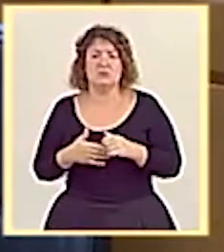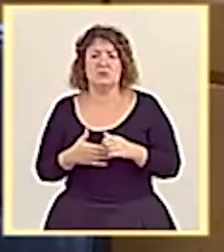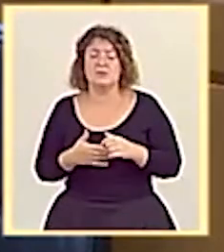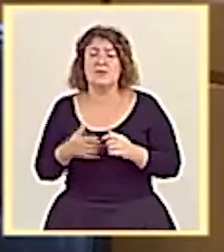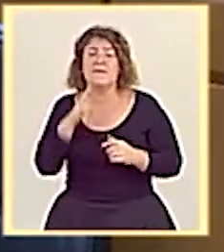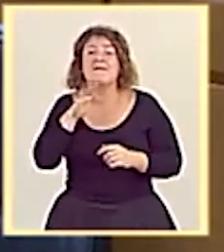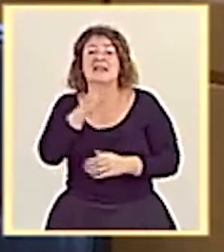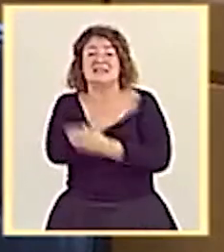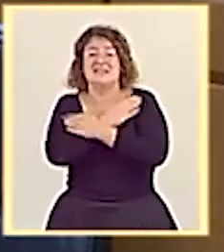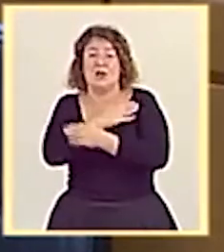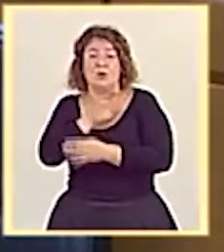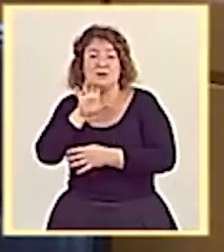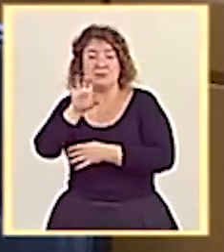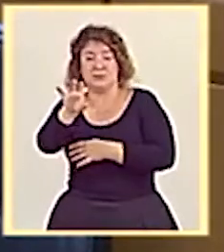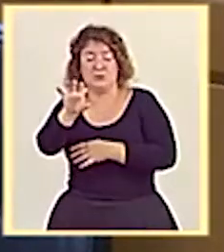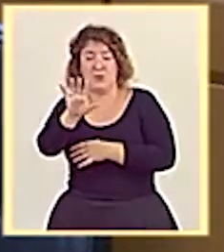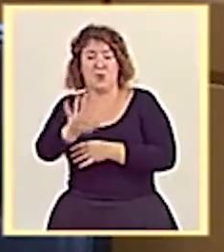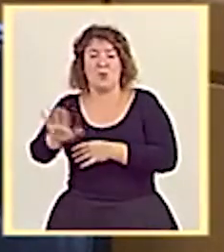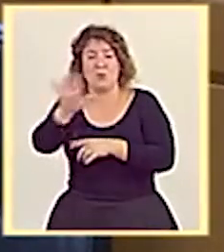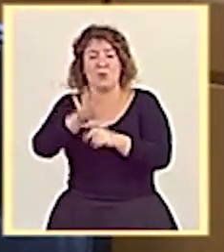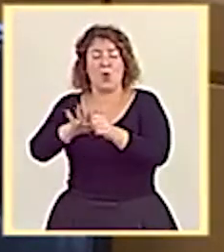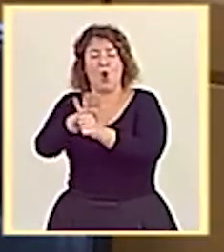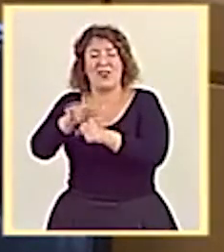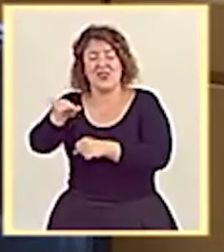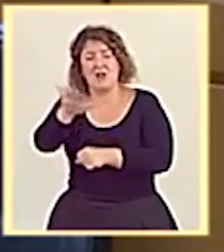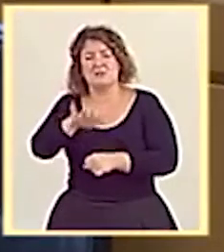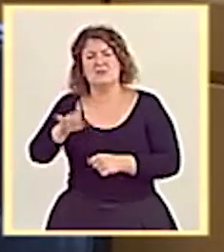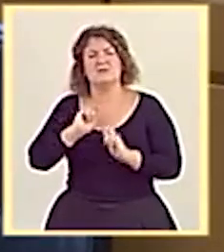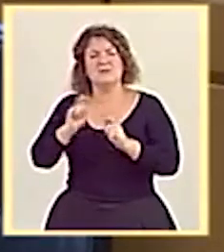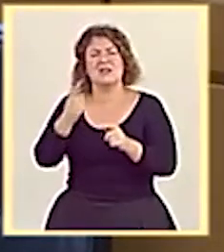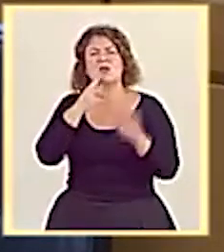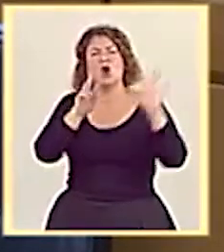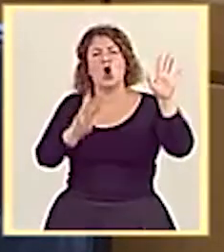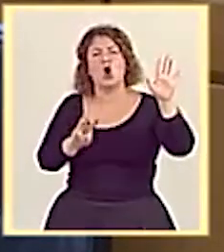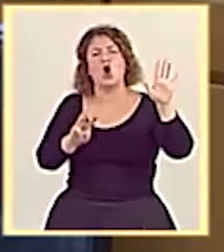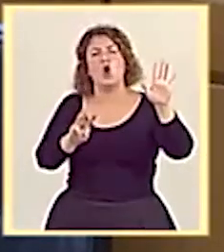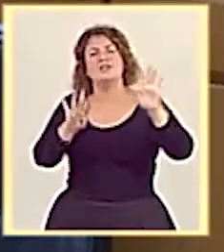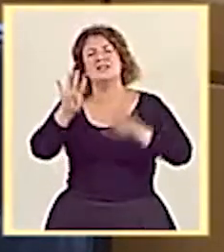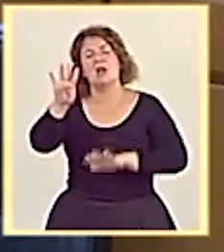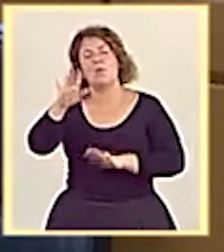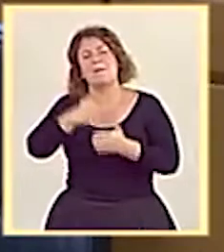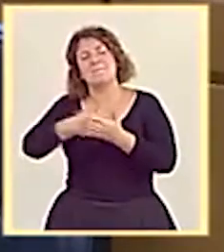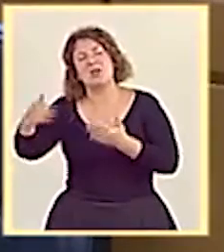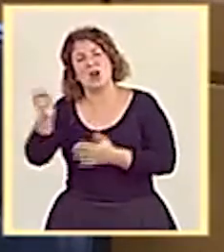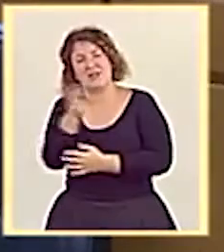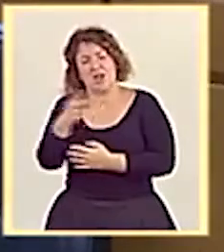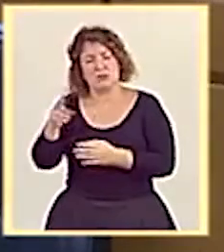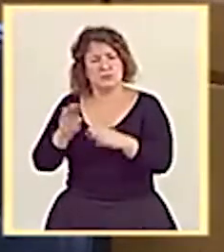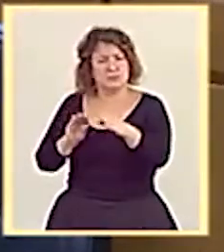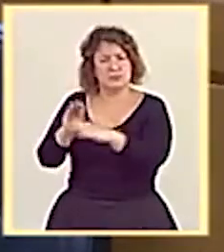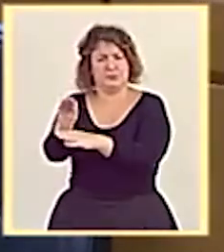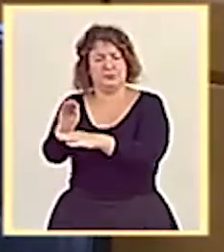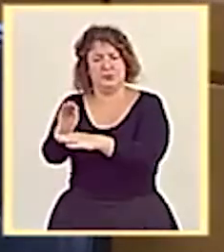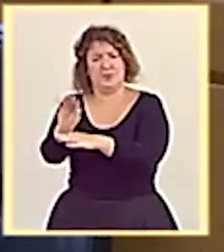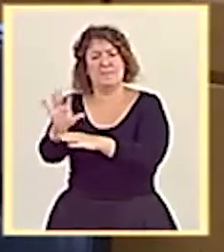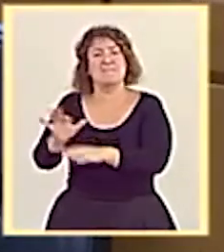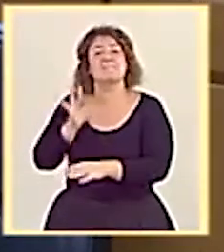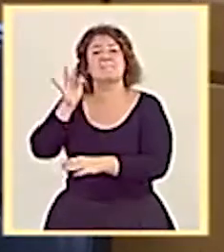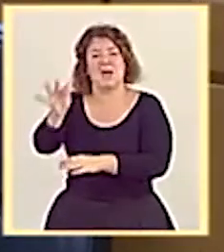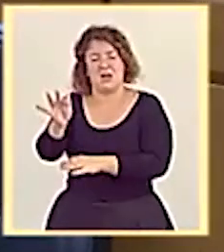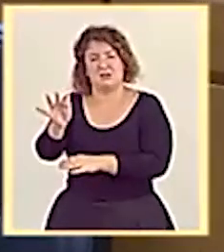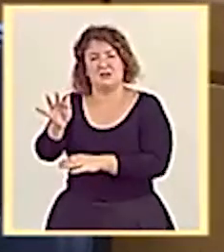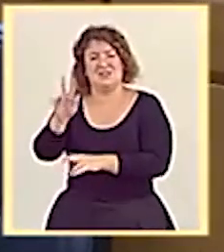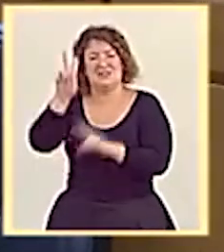la provincia de Teruel recibirá en el capítulo de inversiones más de 89 millones de euros, a lo que habrá que sumar también lo que